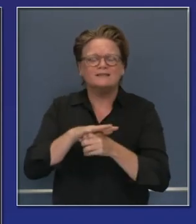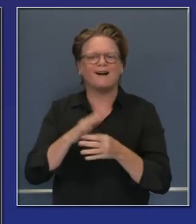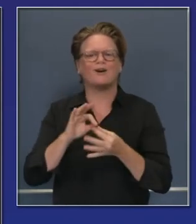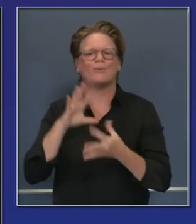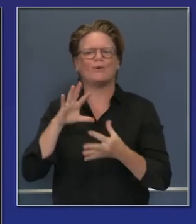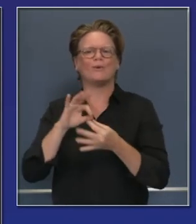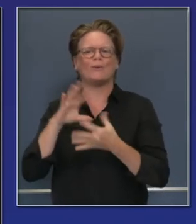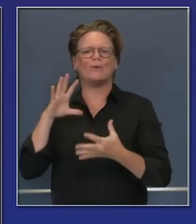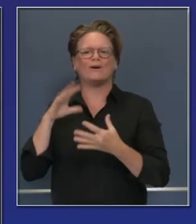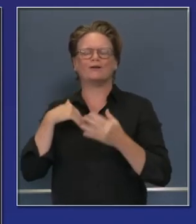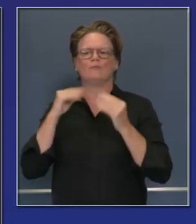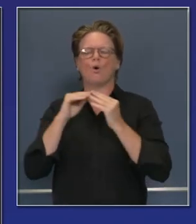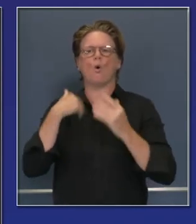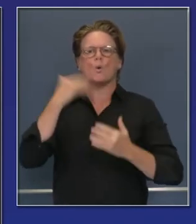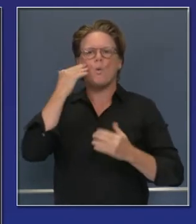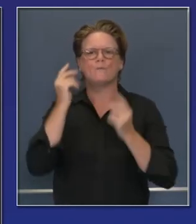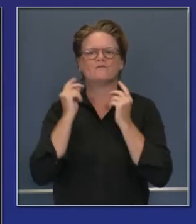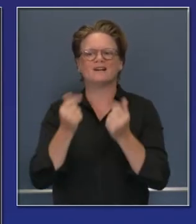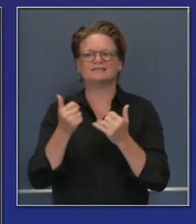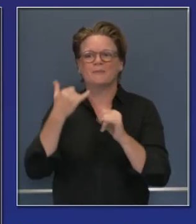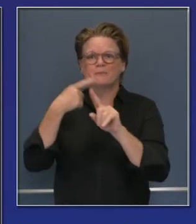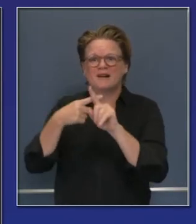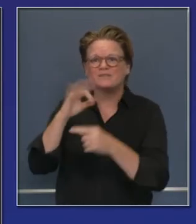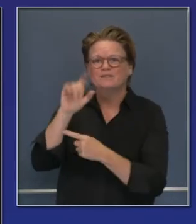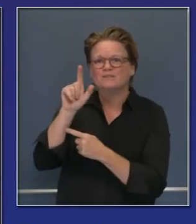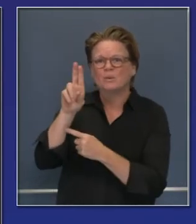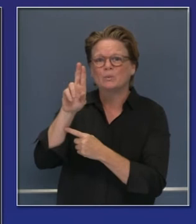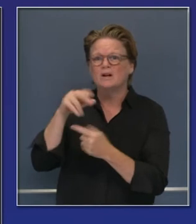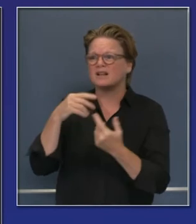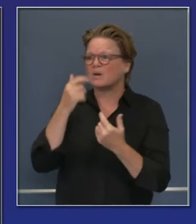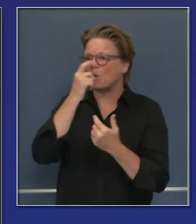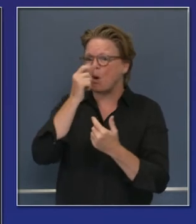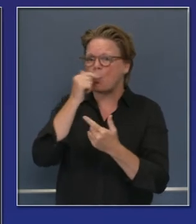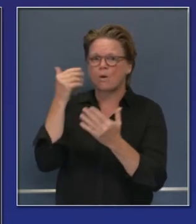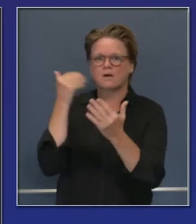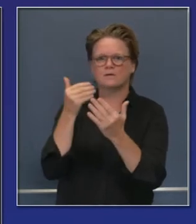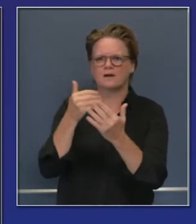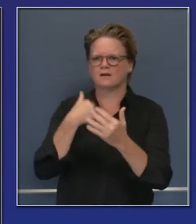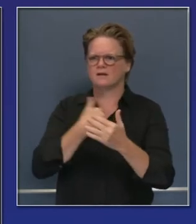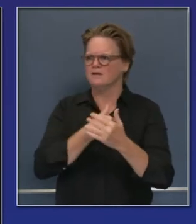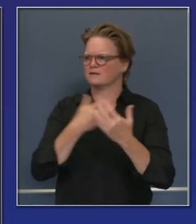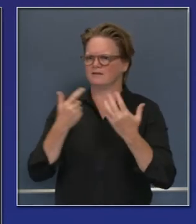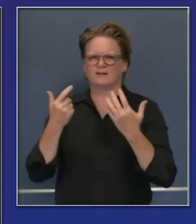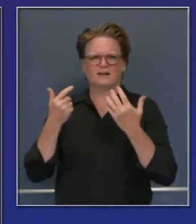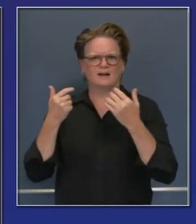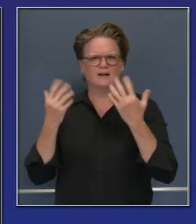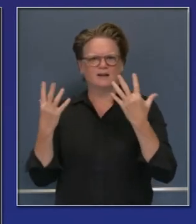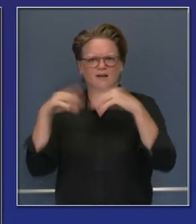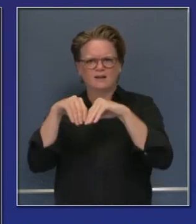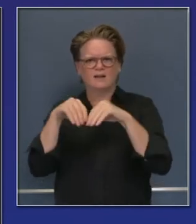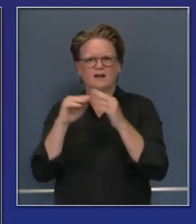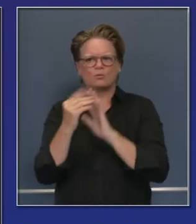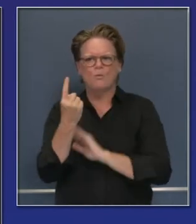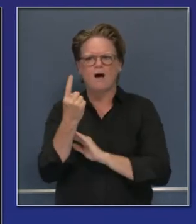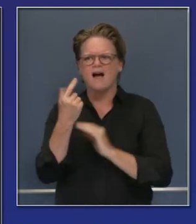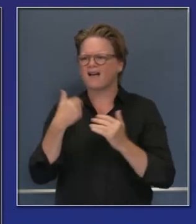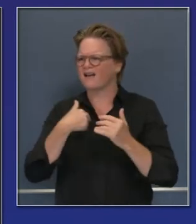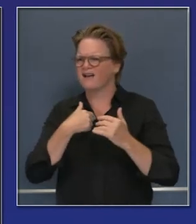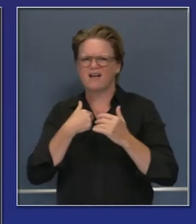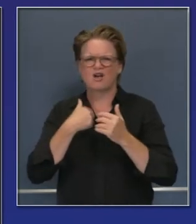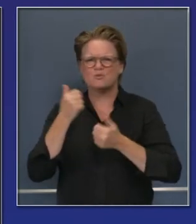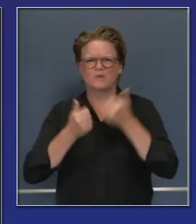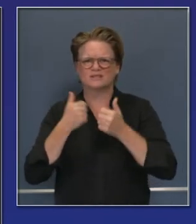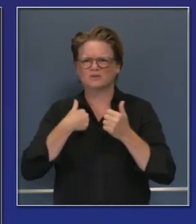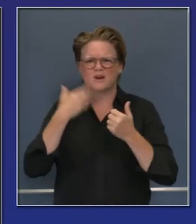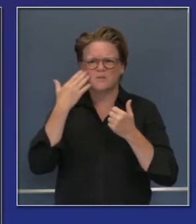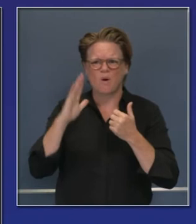resolverá retos ahora que viene la enfermedad, perdón, la temporada de los resfriados, todo el mundo está tosiendo y estornudando